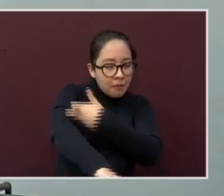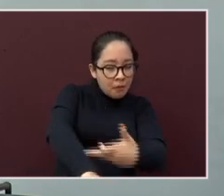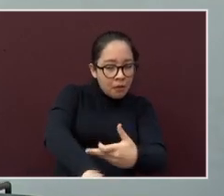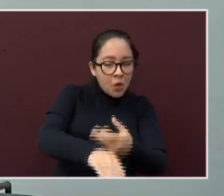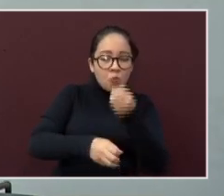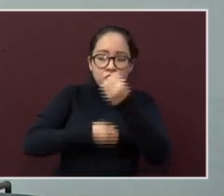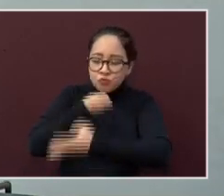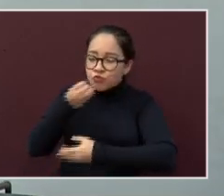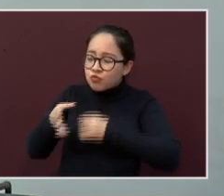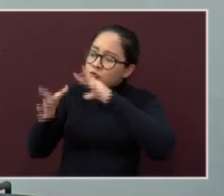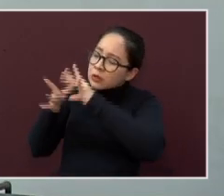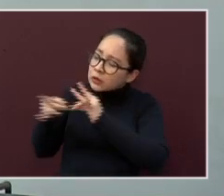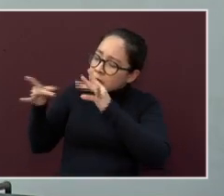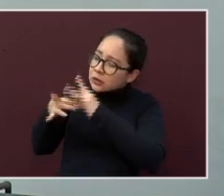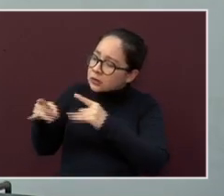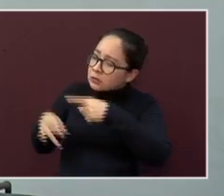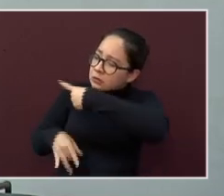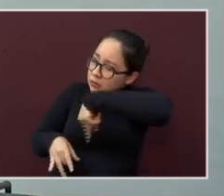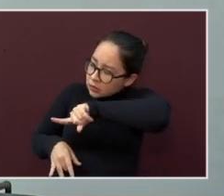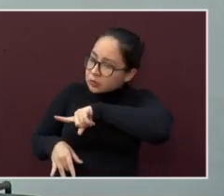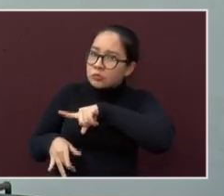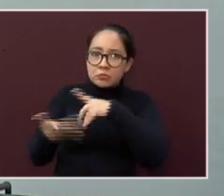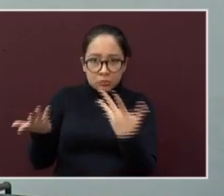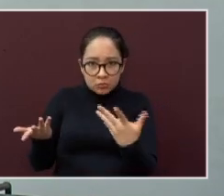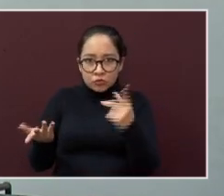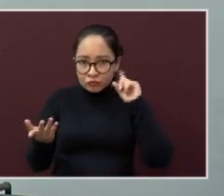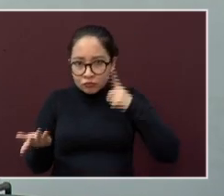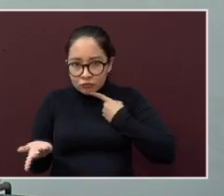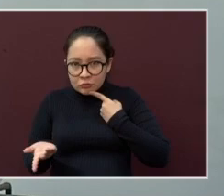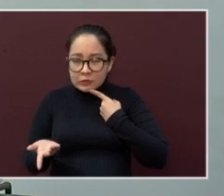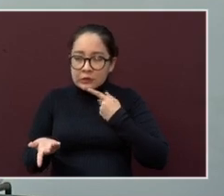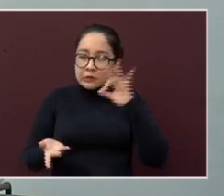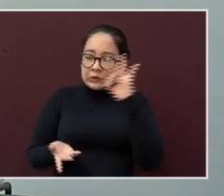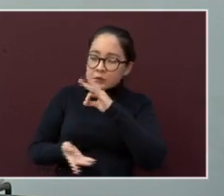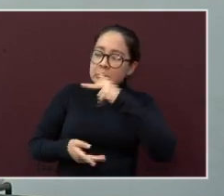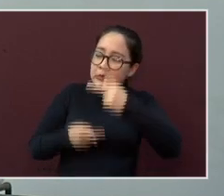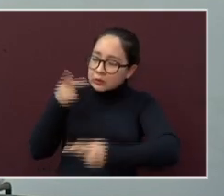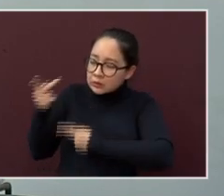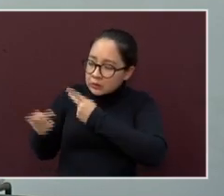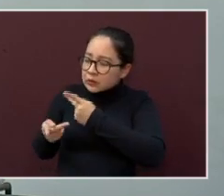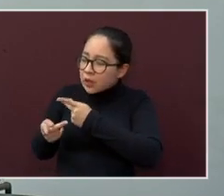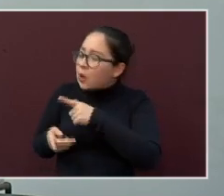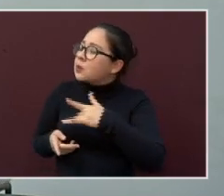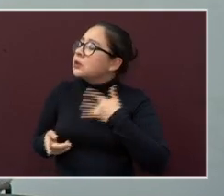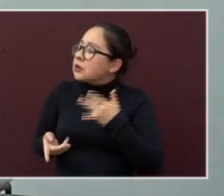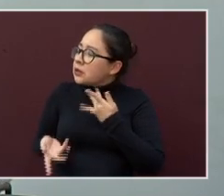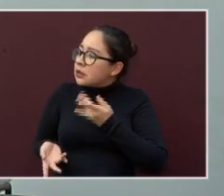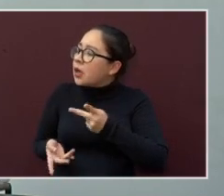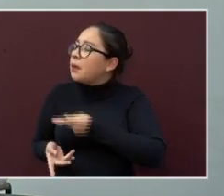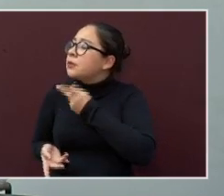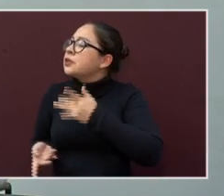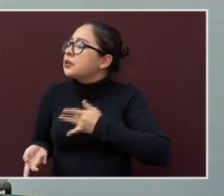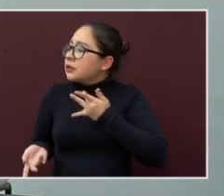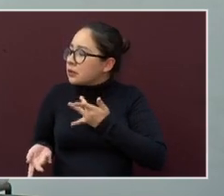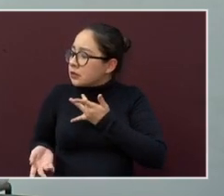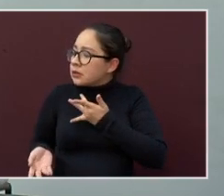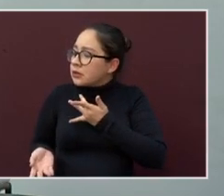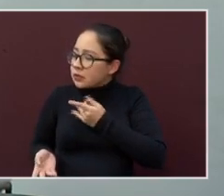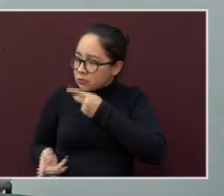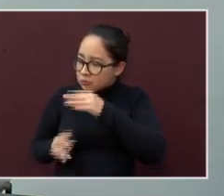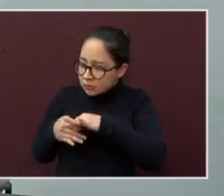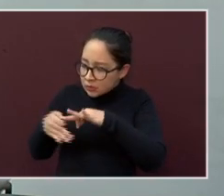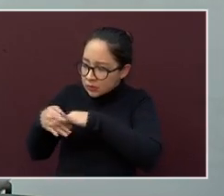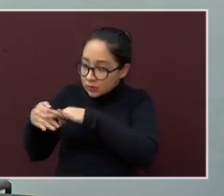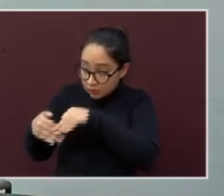las hagan saber, así como preguntar continuamente cómo se sienten o si han